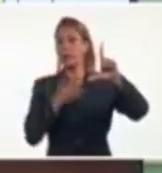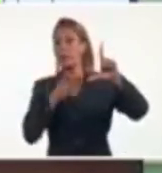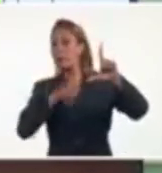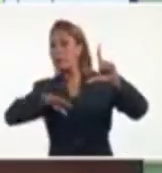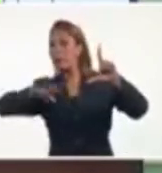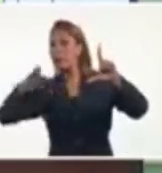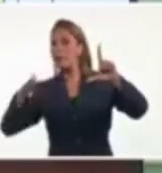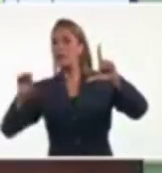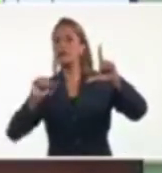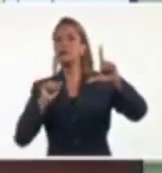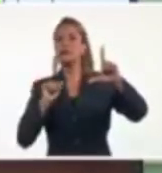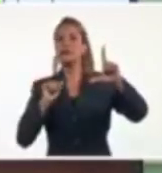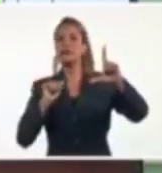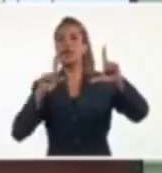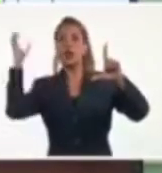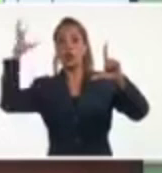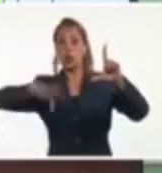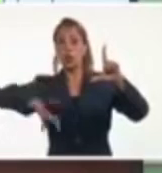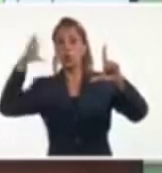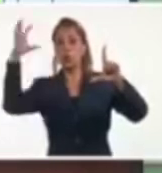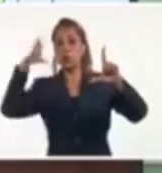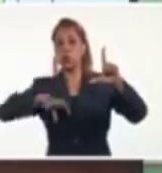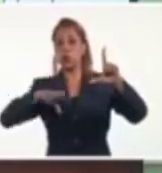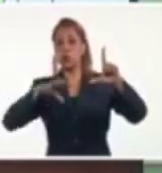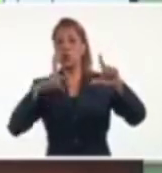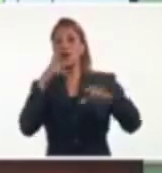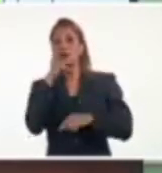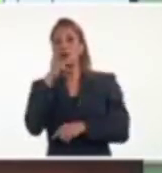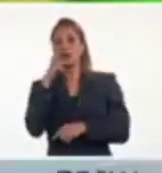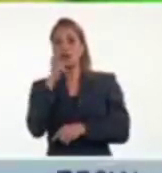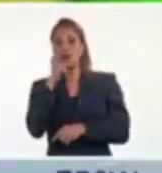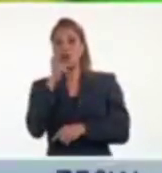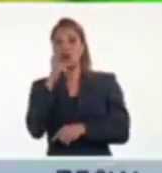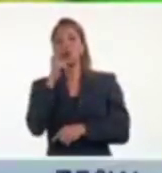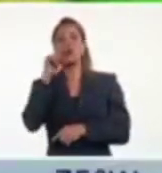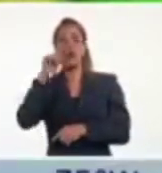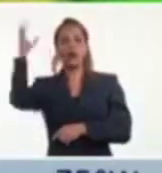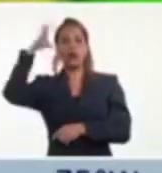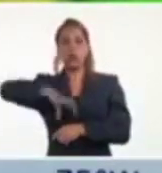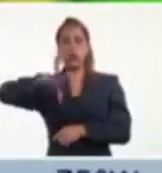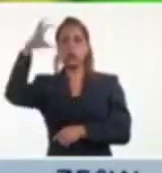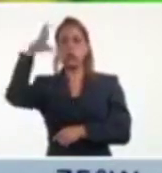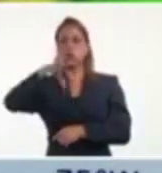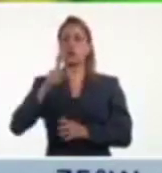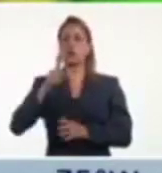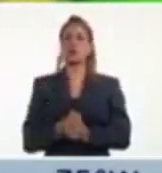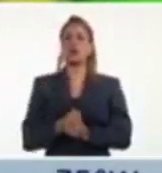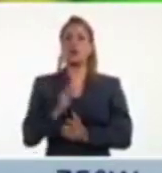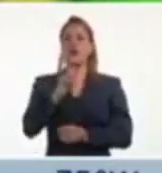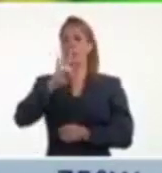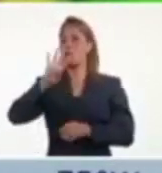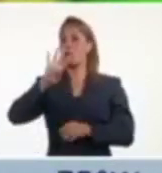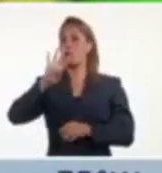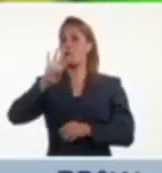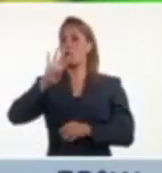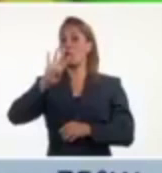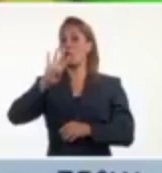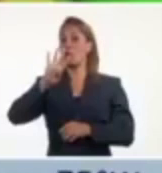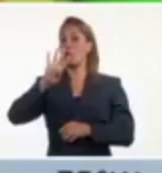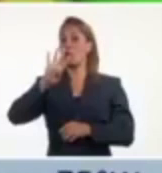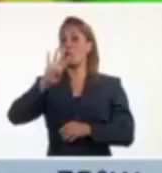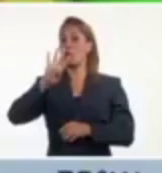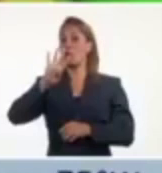precipitación, el pronóstico de lluvia. Muy fuerte es aquí. Esto es para 24 horas, pero cuando vemos...